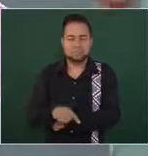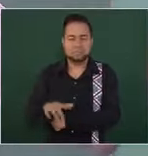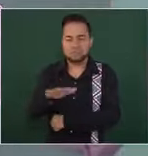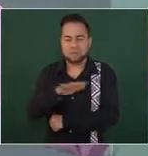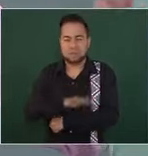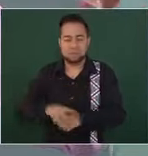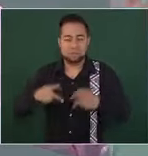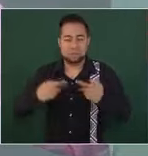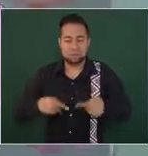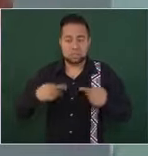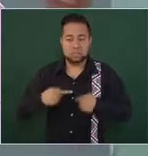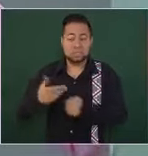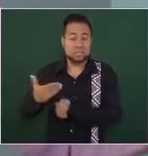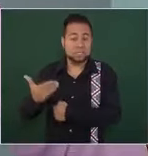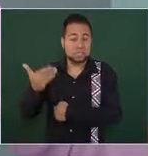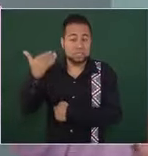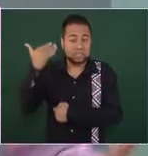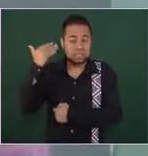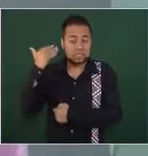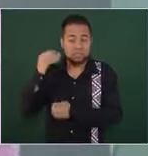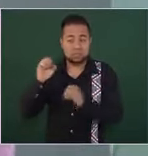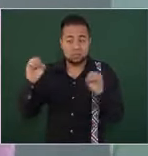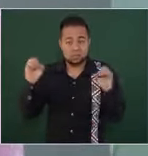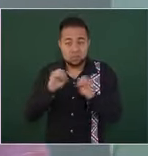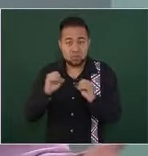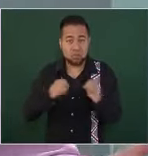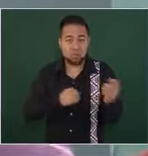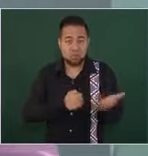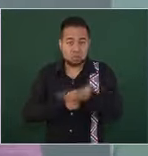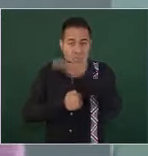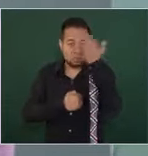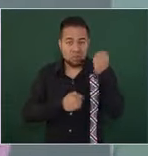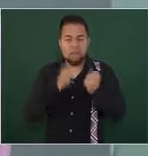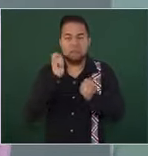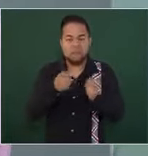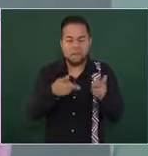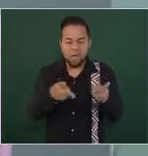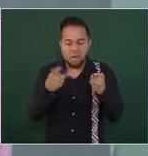gente antes ni siquiera sabía que era el robo